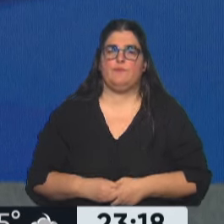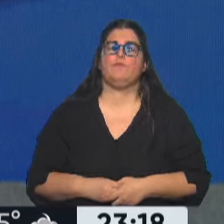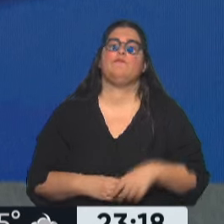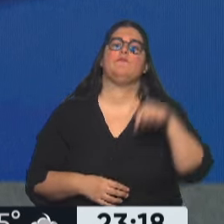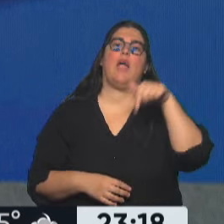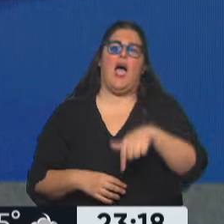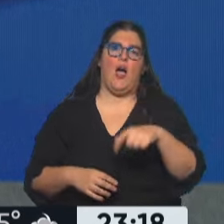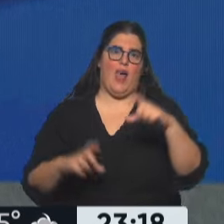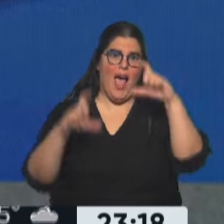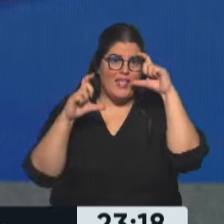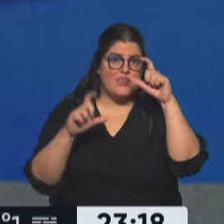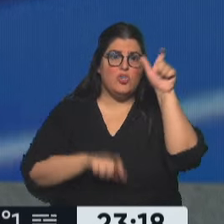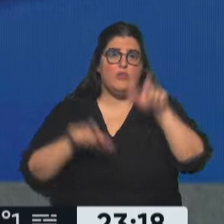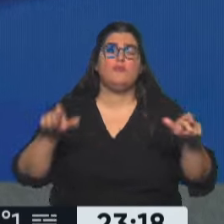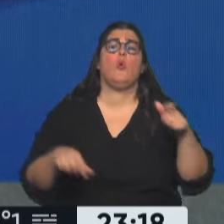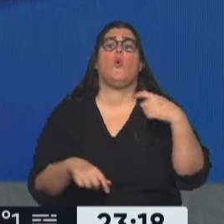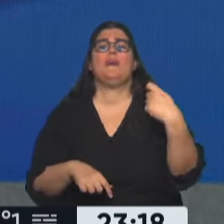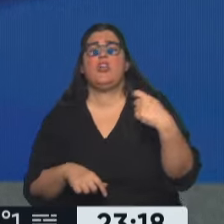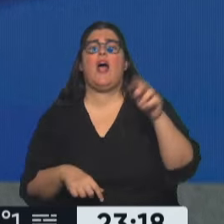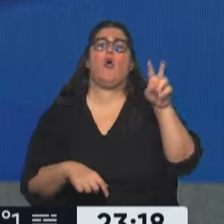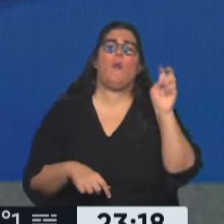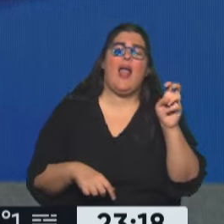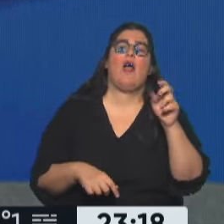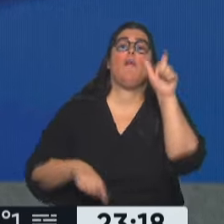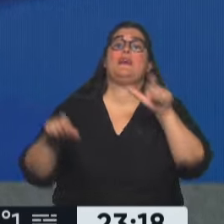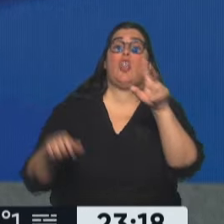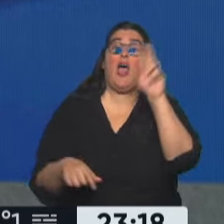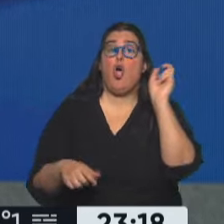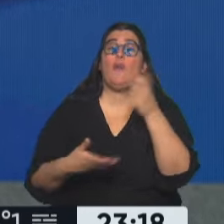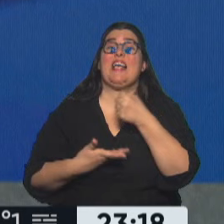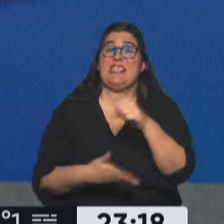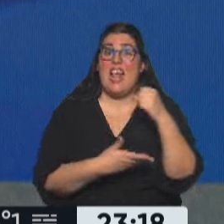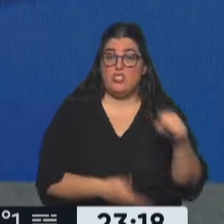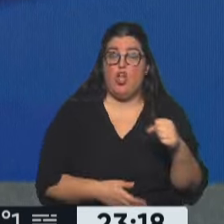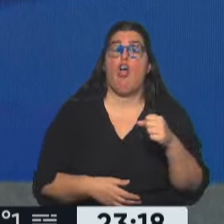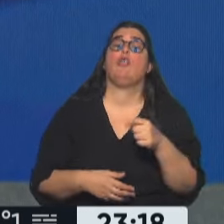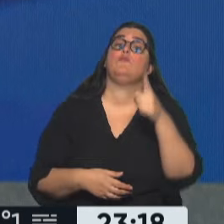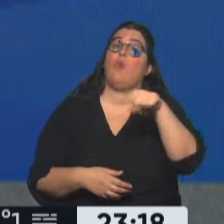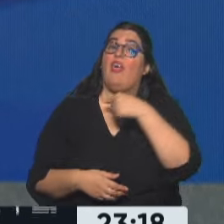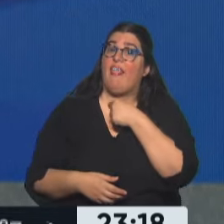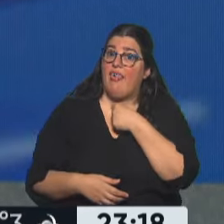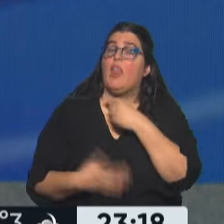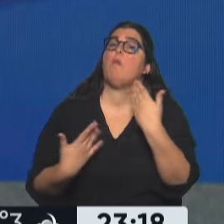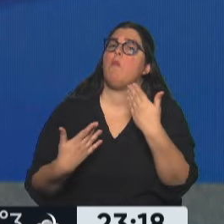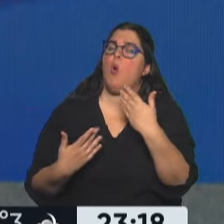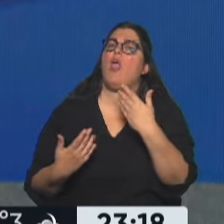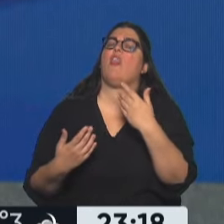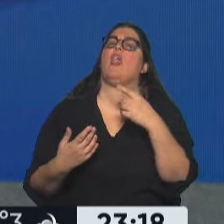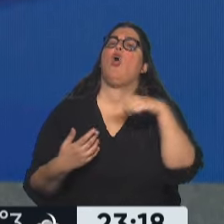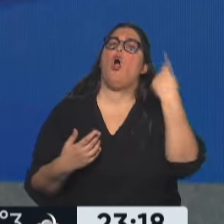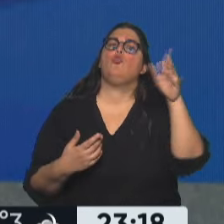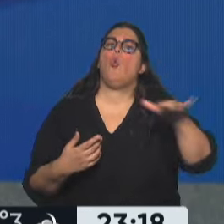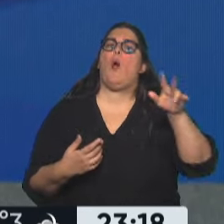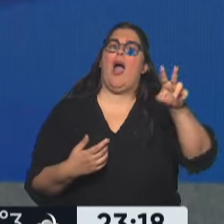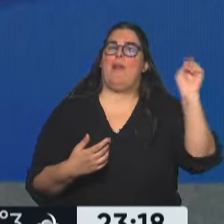Ahora, atención, jubilados, pensionados, quienes cobran asignaciones, porque si quieren, pueden cambiar el lugar de cobro de los